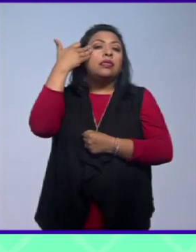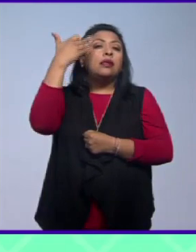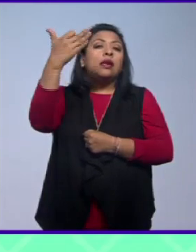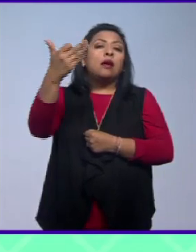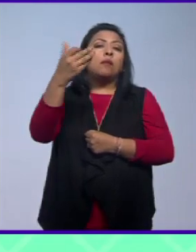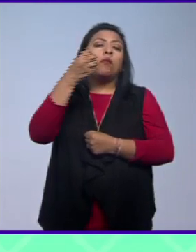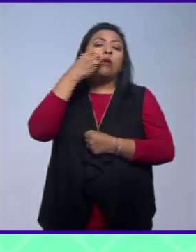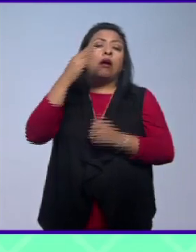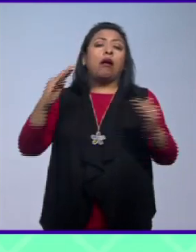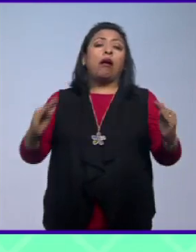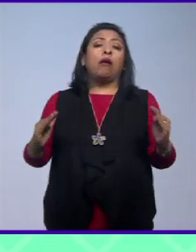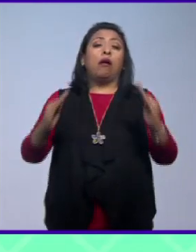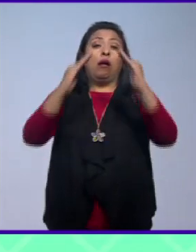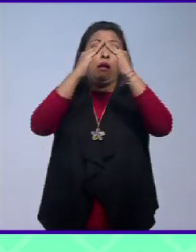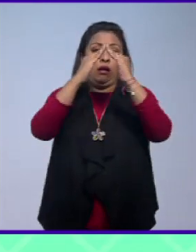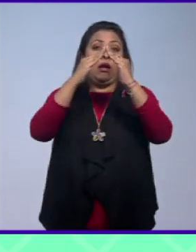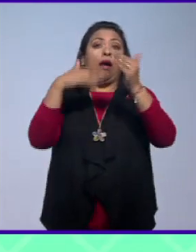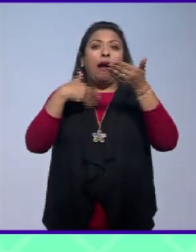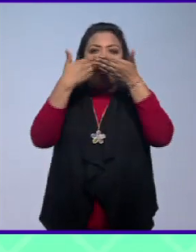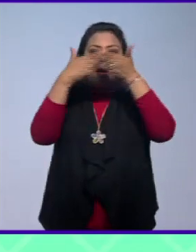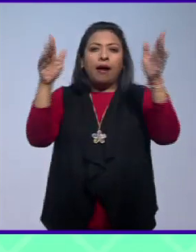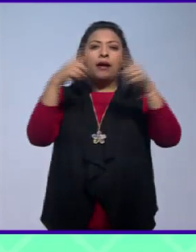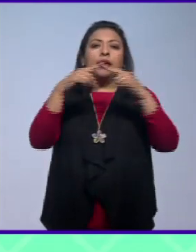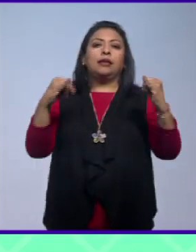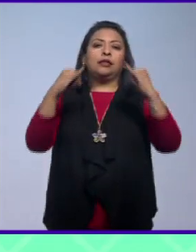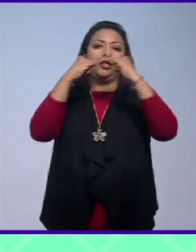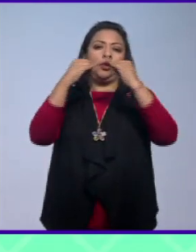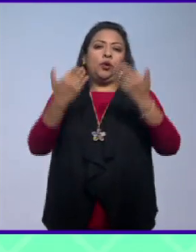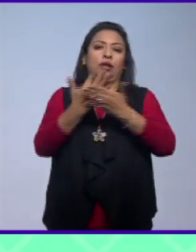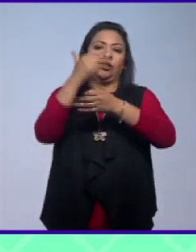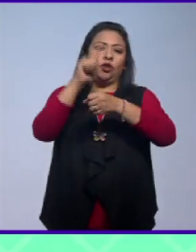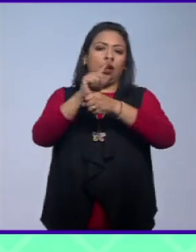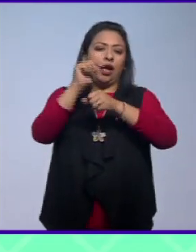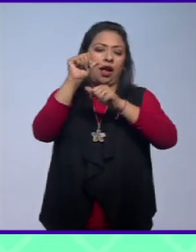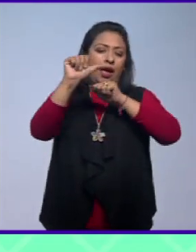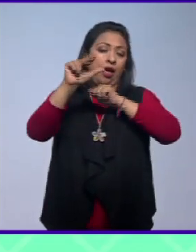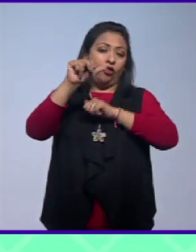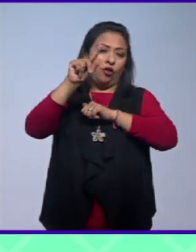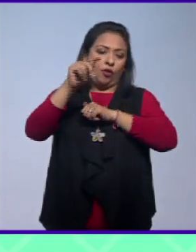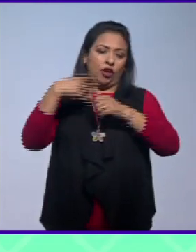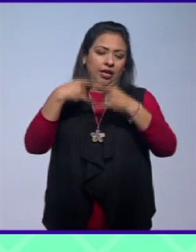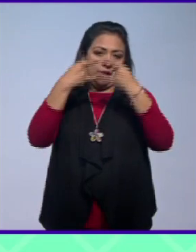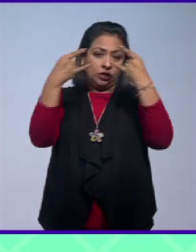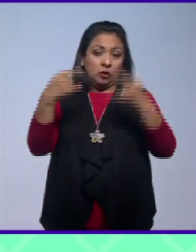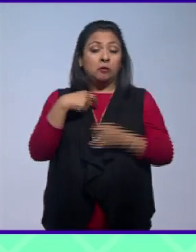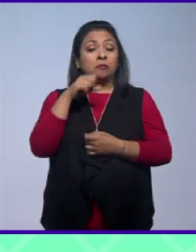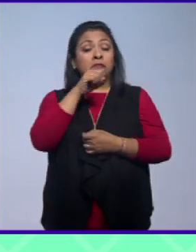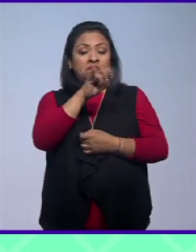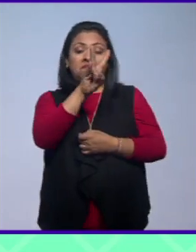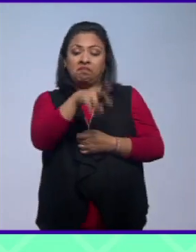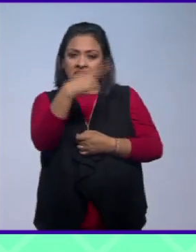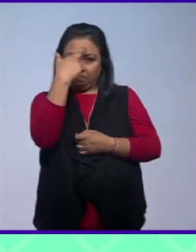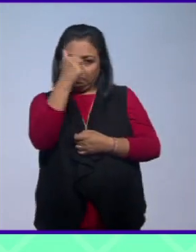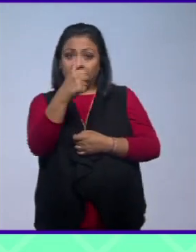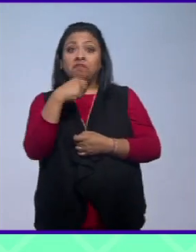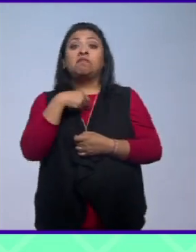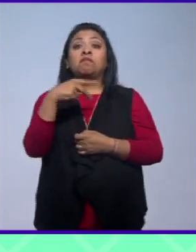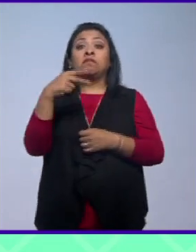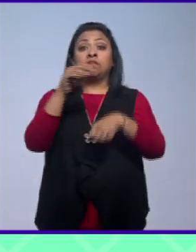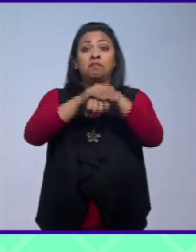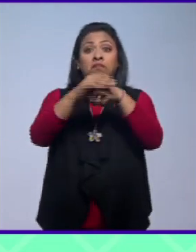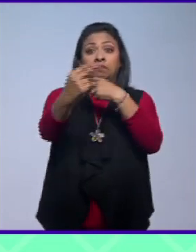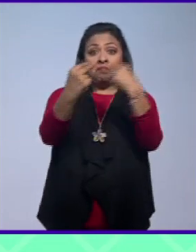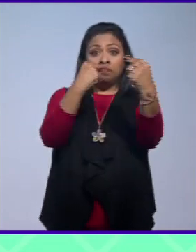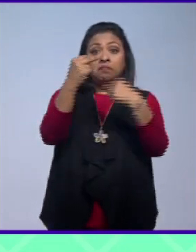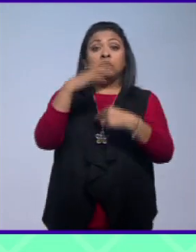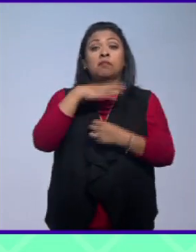esplendor de Tlatelolco, que nos abre el Instituto Nacional de Antropología e Historia. Así es, mi querida Laura Barrera, amigos del auditorio, en efecto, vamos a